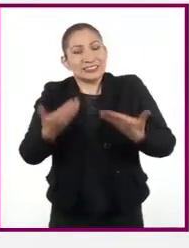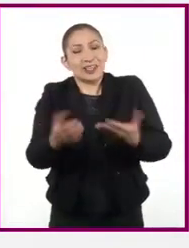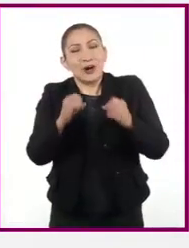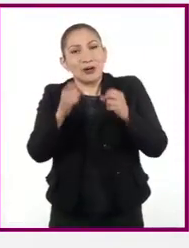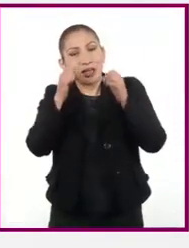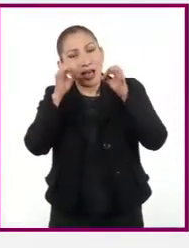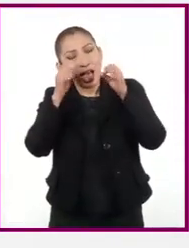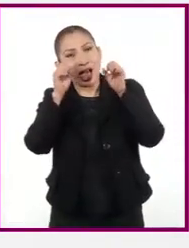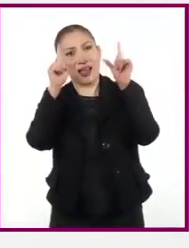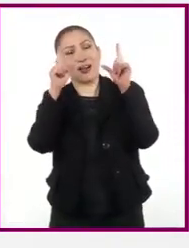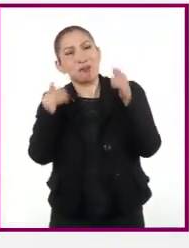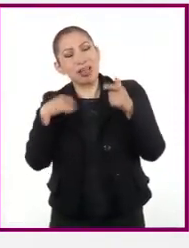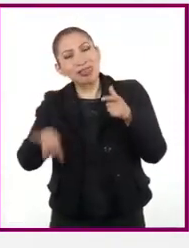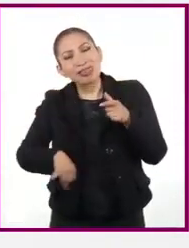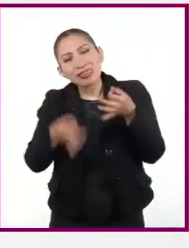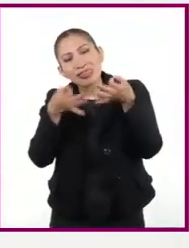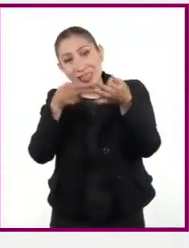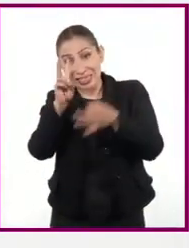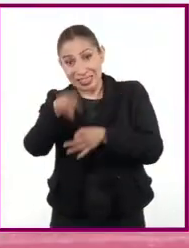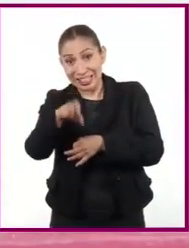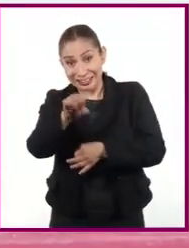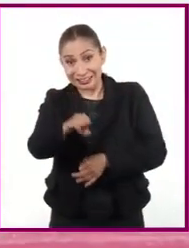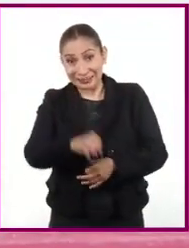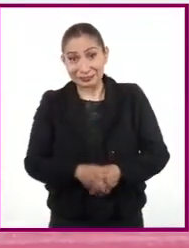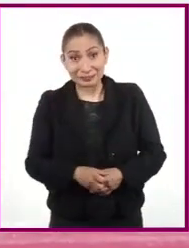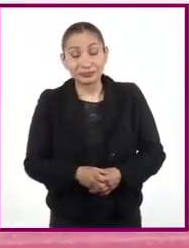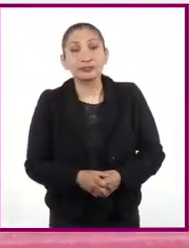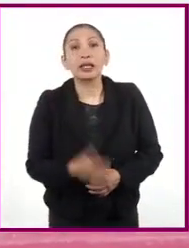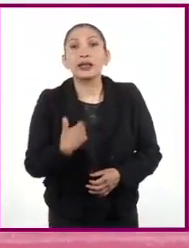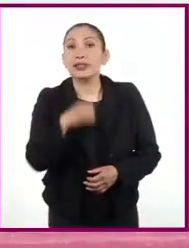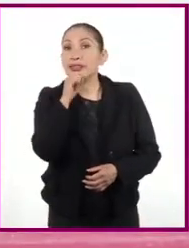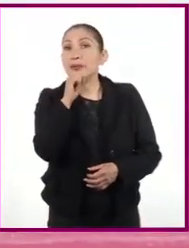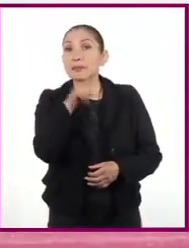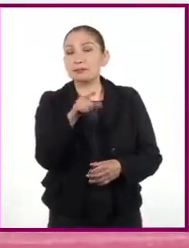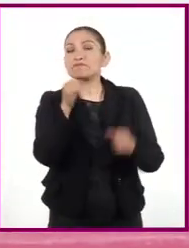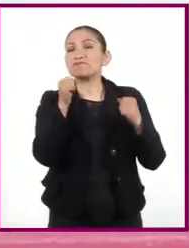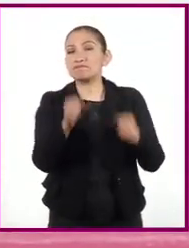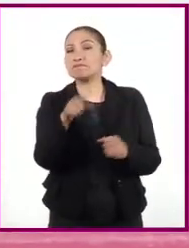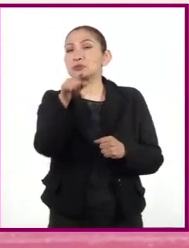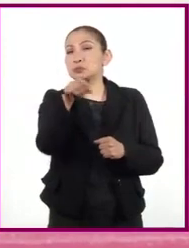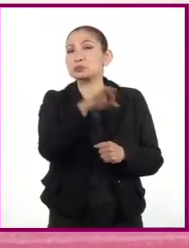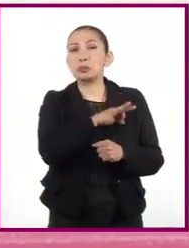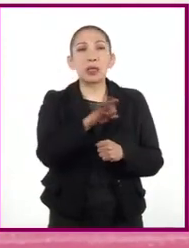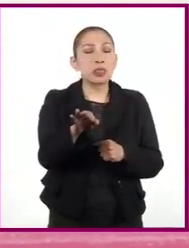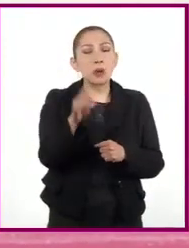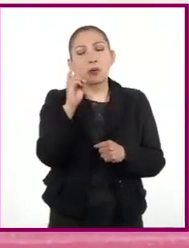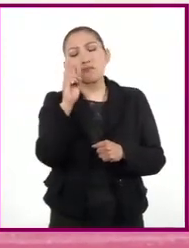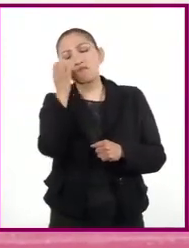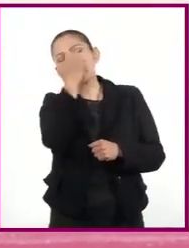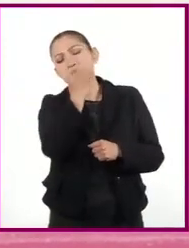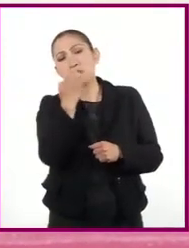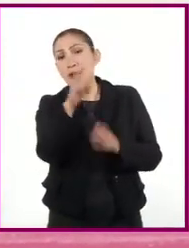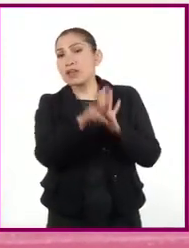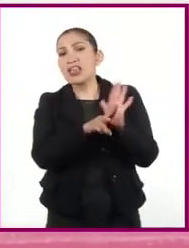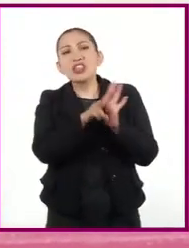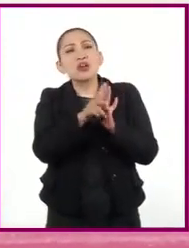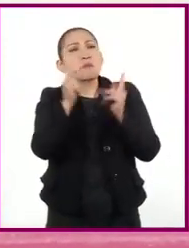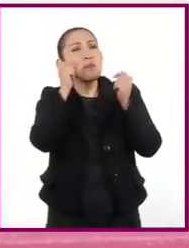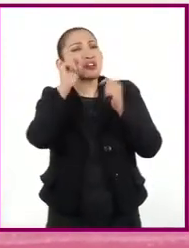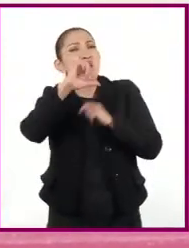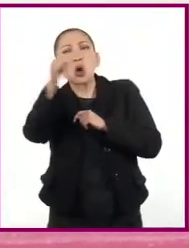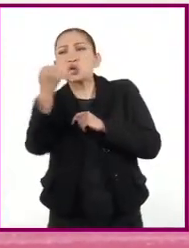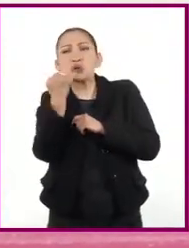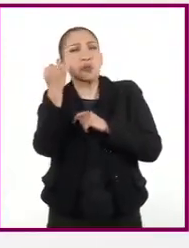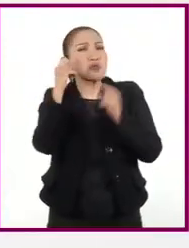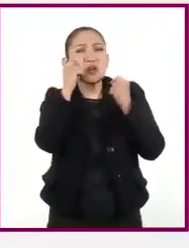o a despertar curiosidad. ¿Verdad que sí? Es más, seguramente podrían haberlo entendido aunque el video hubiera estado en